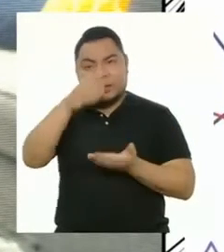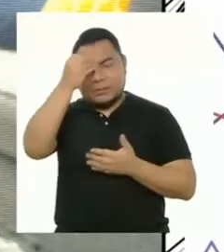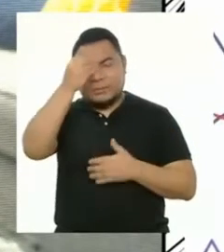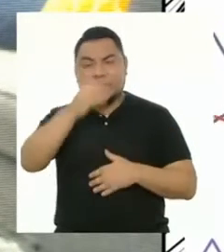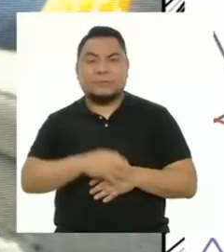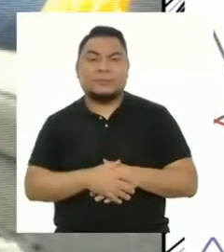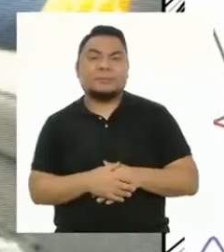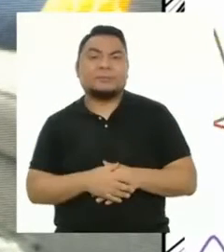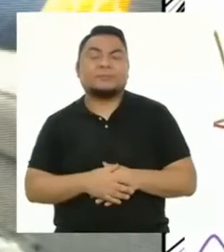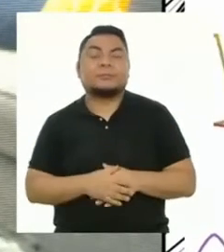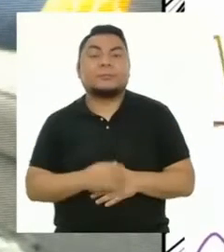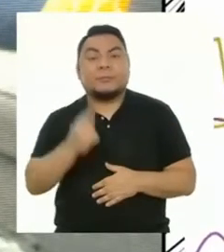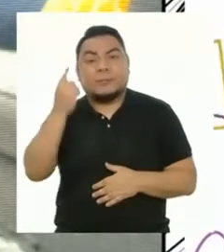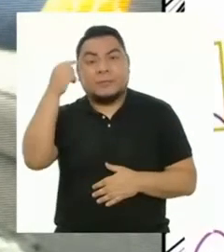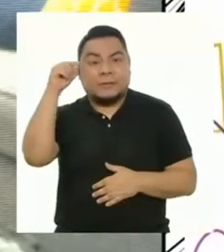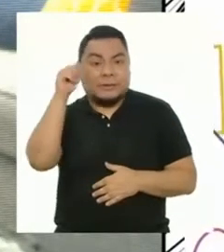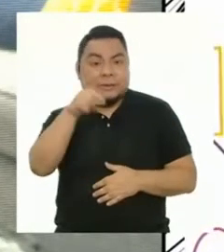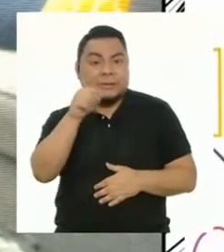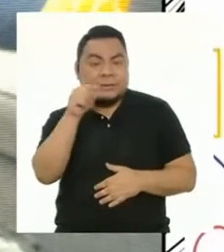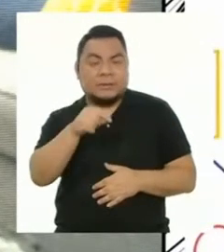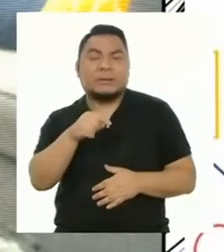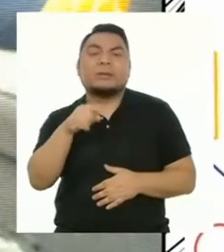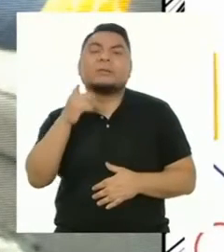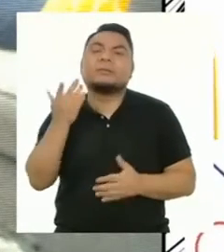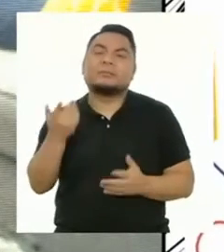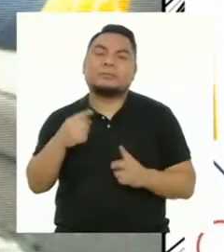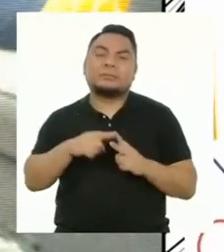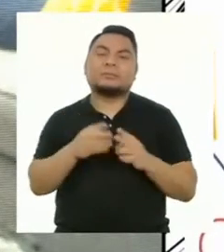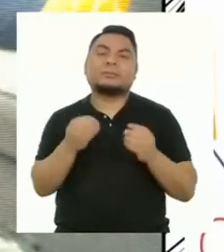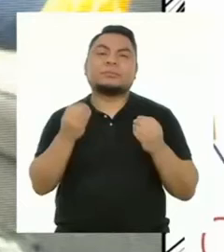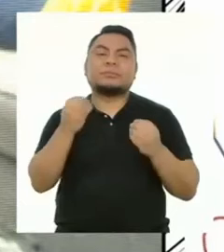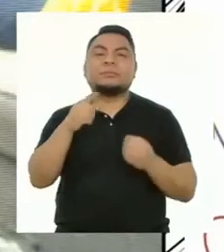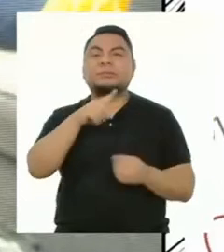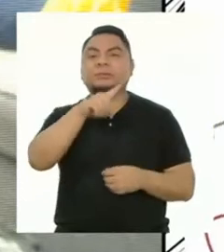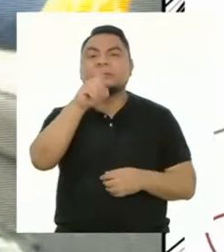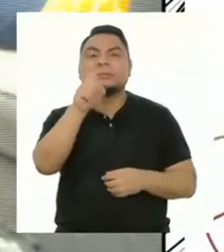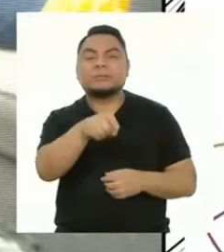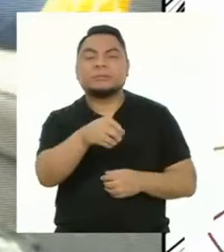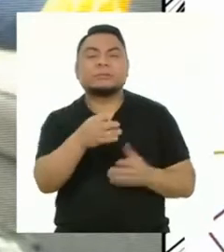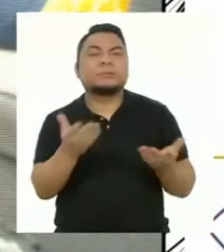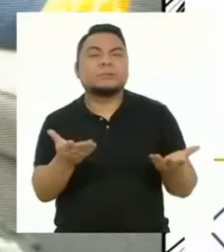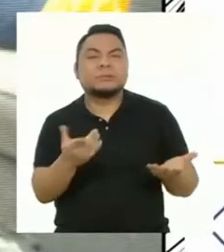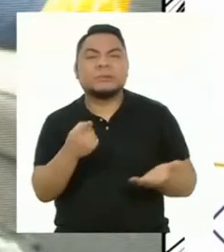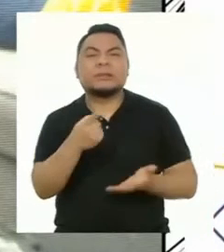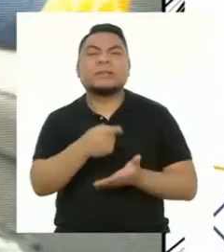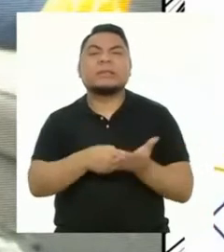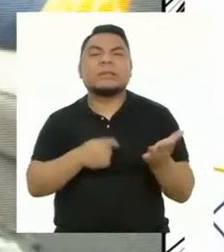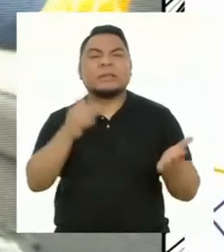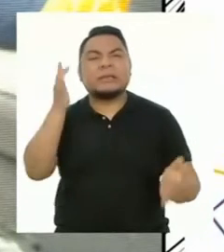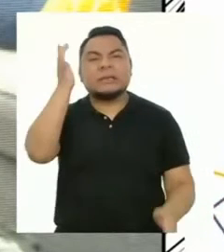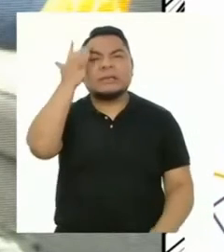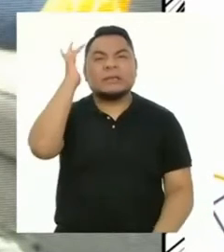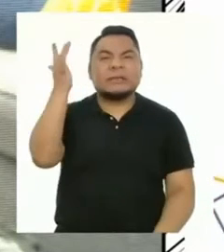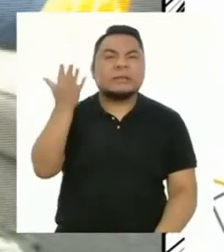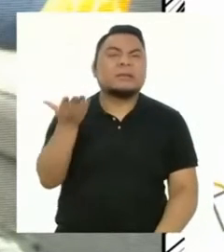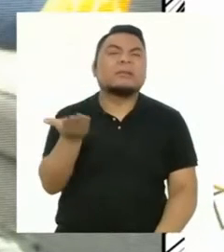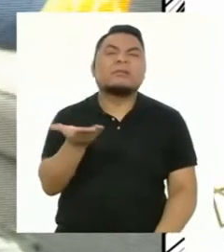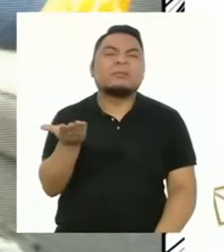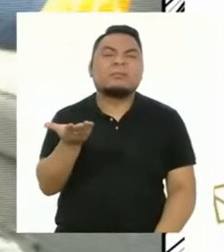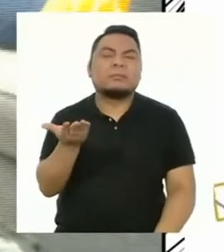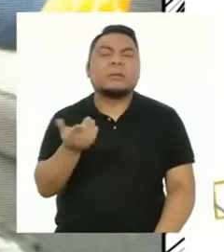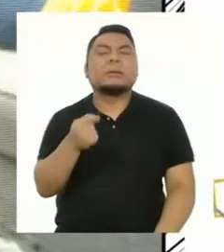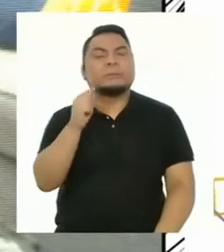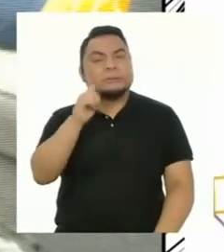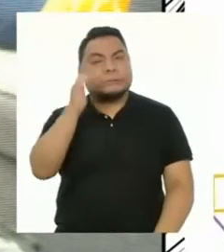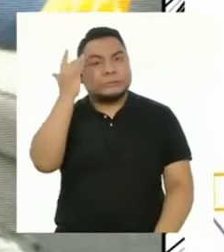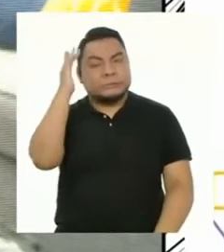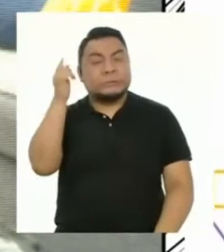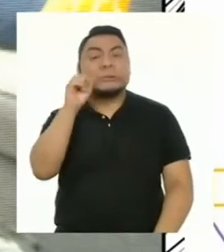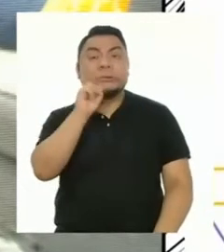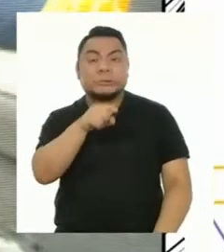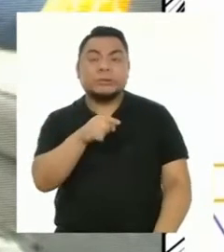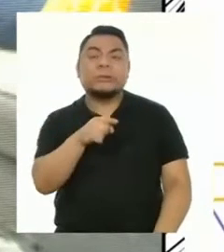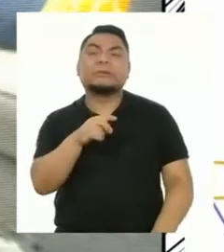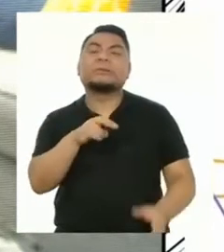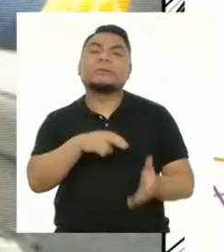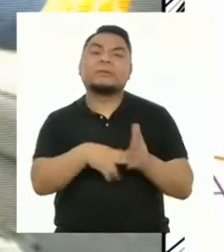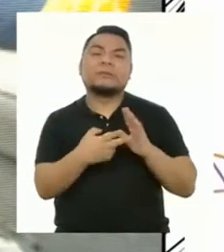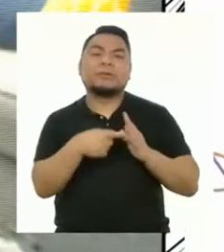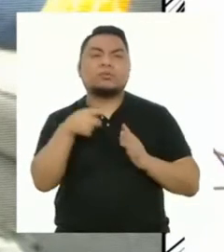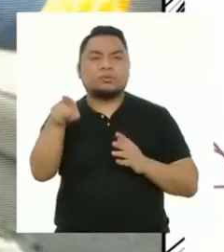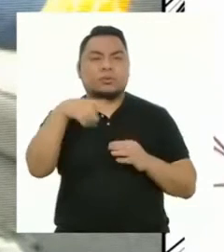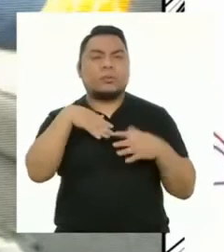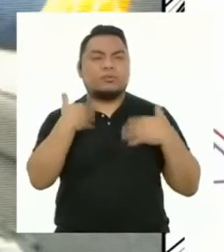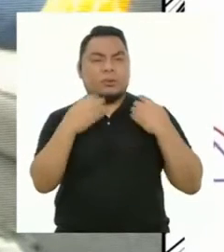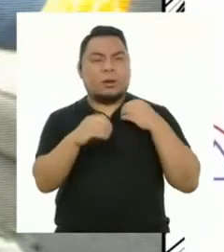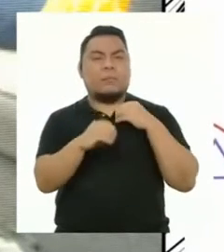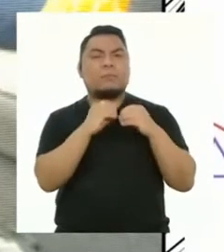aprender. Para eso vamos a partir sobre la pregunta, ¿qué es la inteligencia? Es la habilidad de resolver problemas